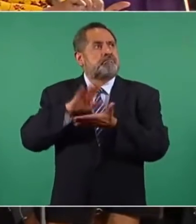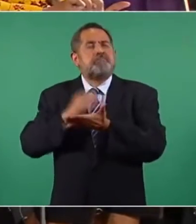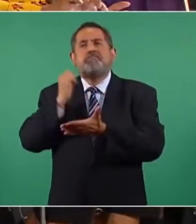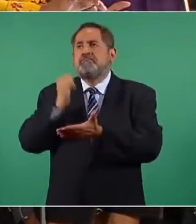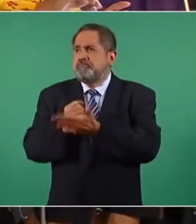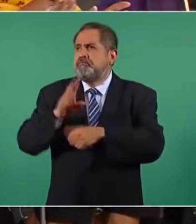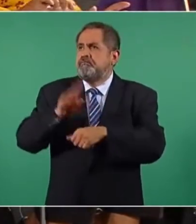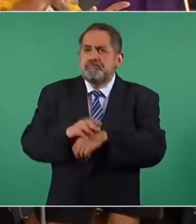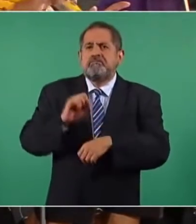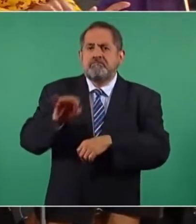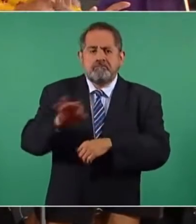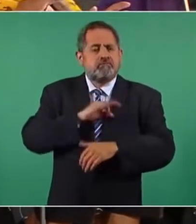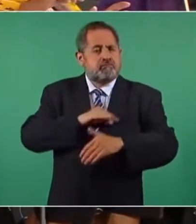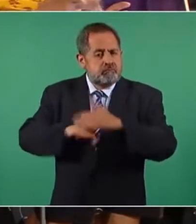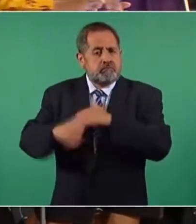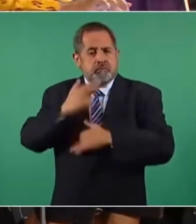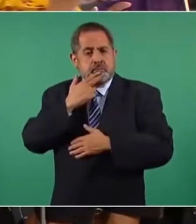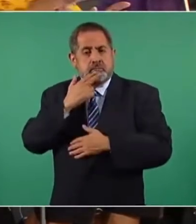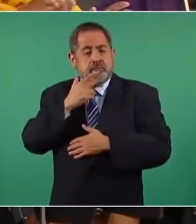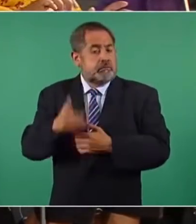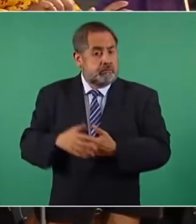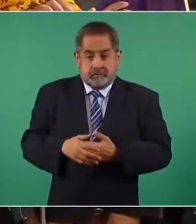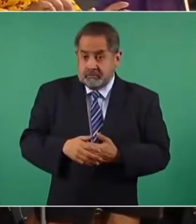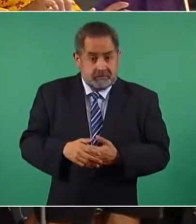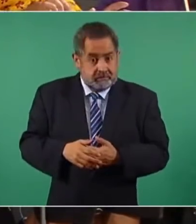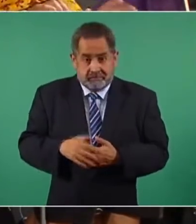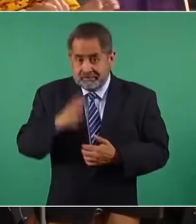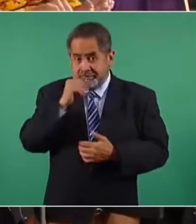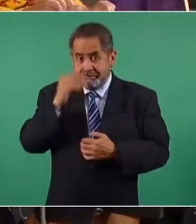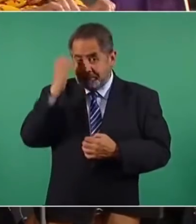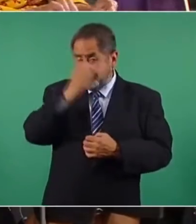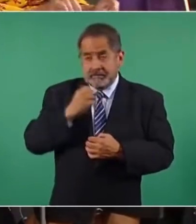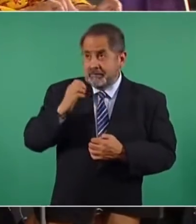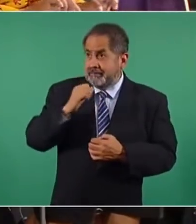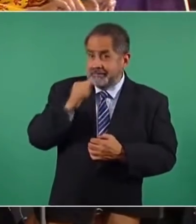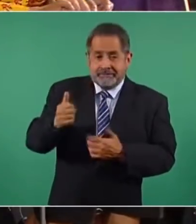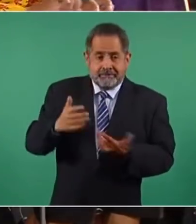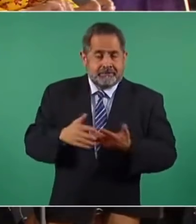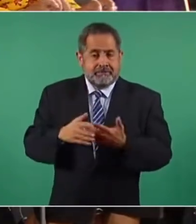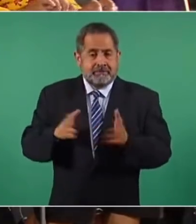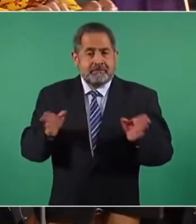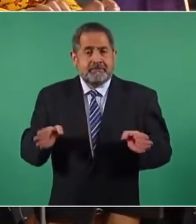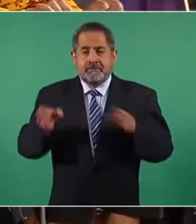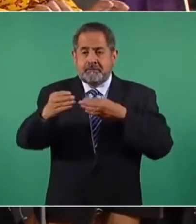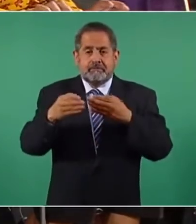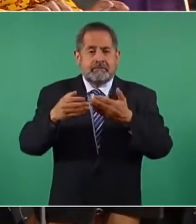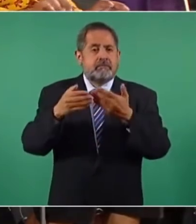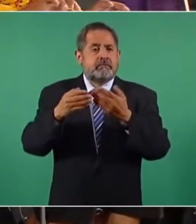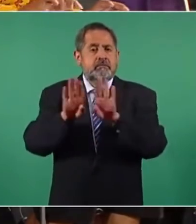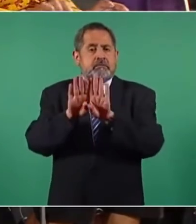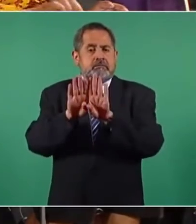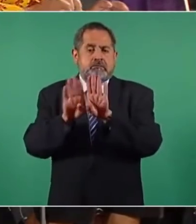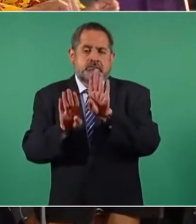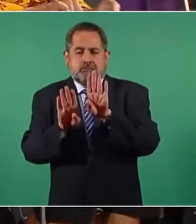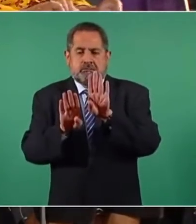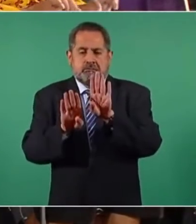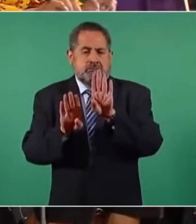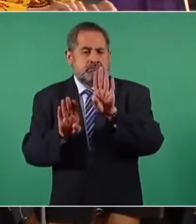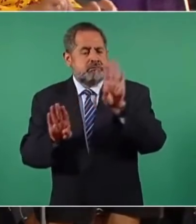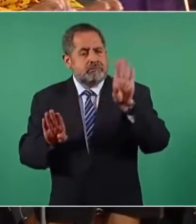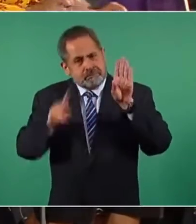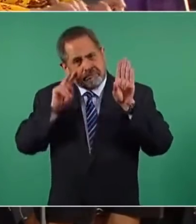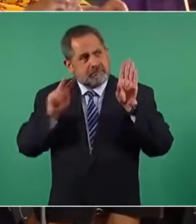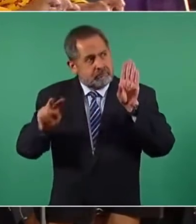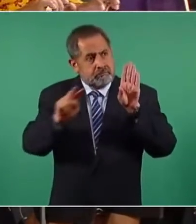en donde indique que estos salones se deberían de utilizar, las bardas están separadas, hay bardas también